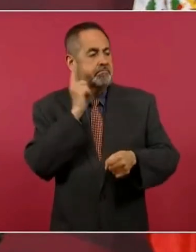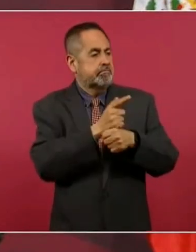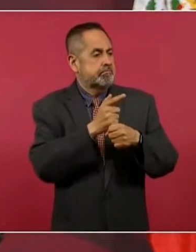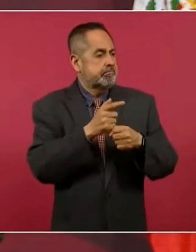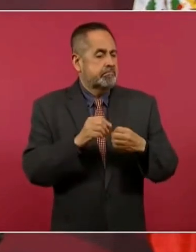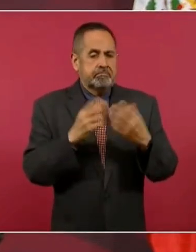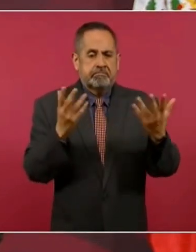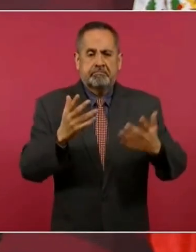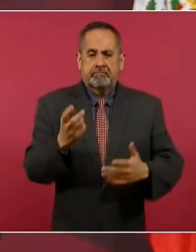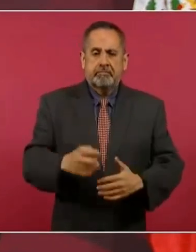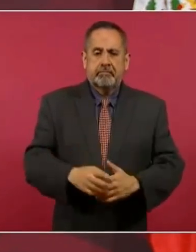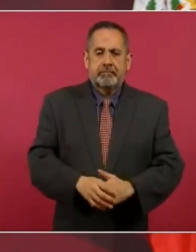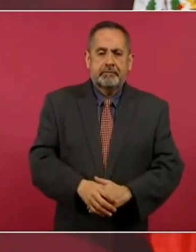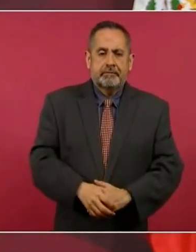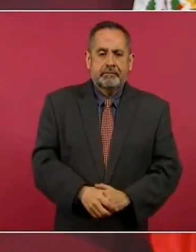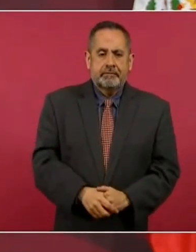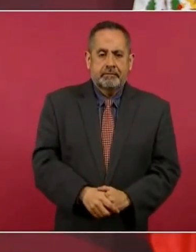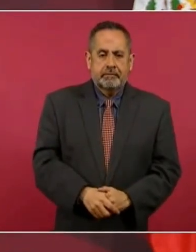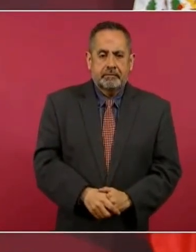¿Considera que han de los adversarios,